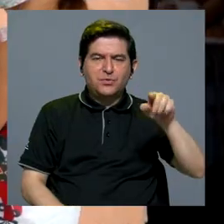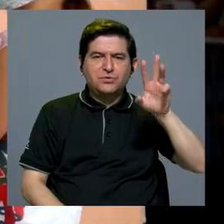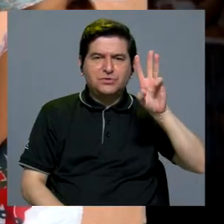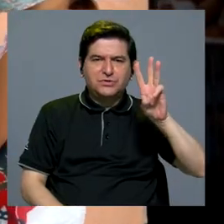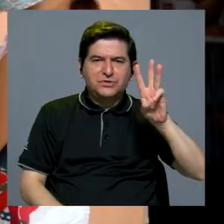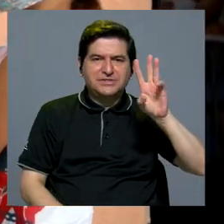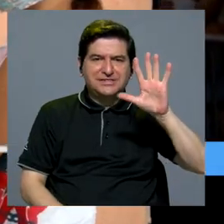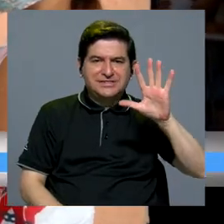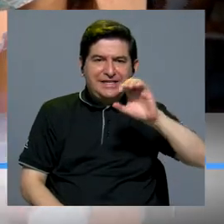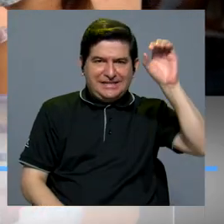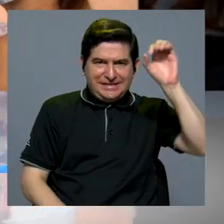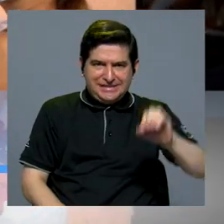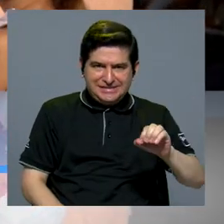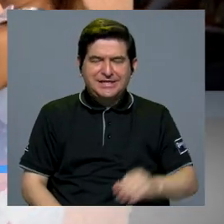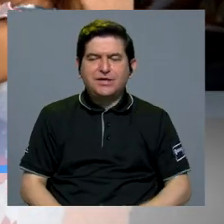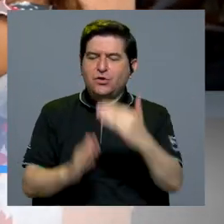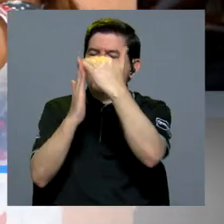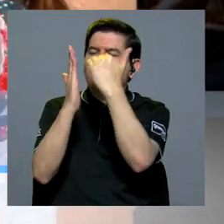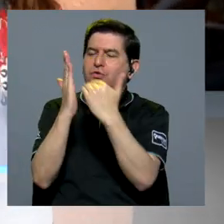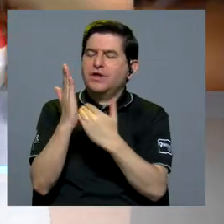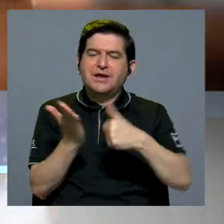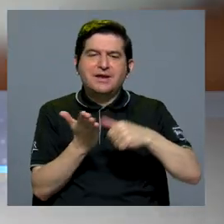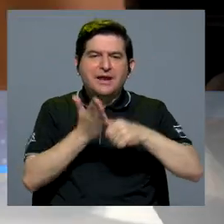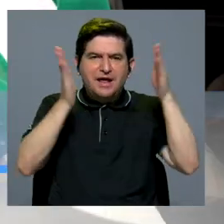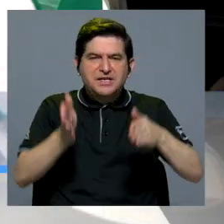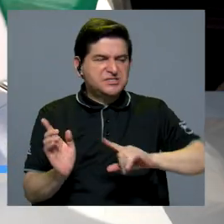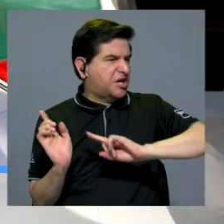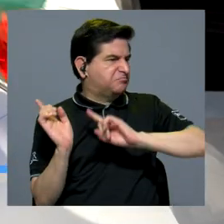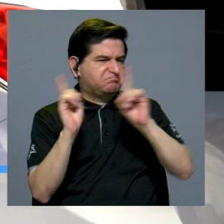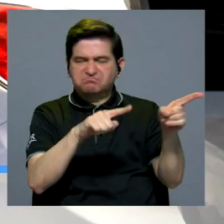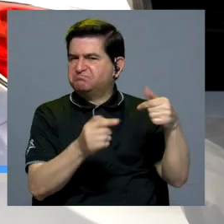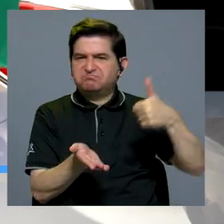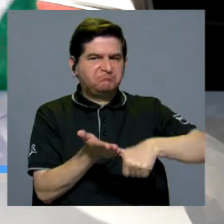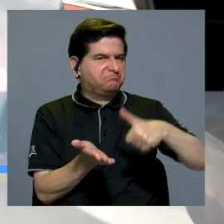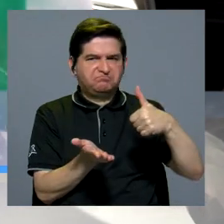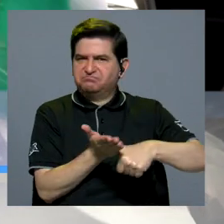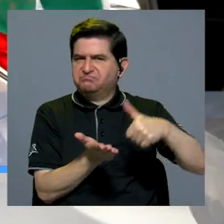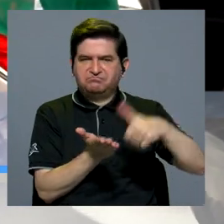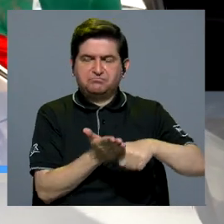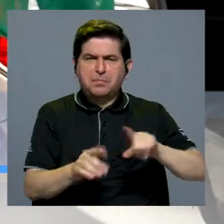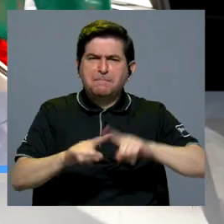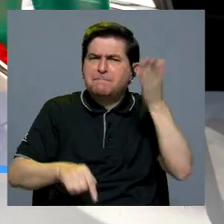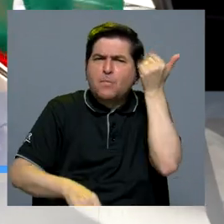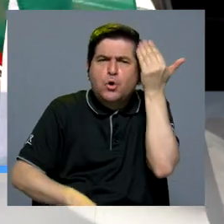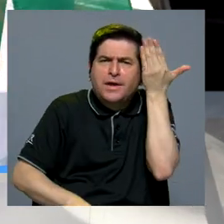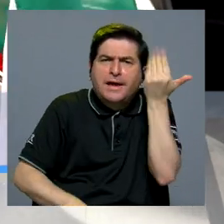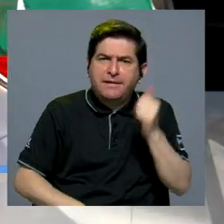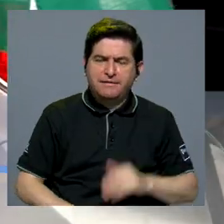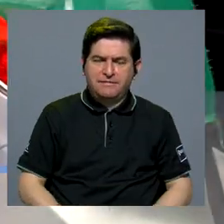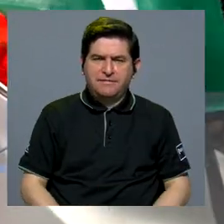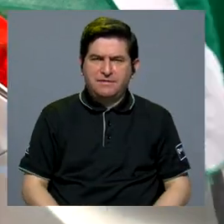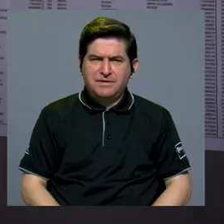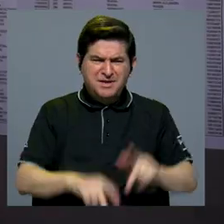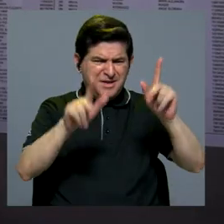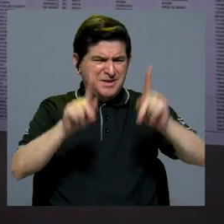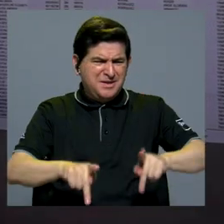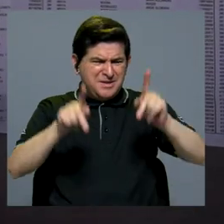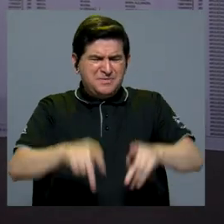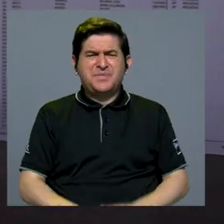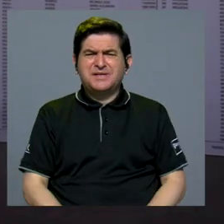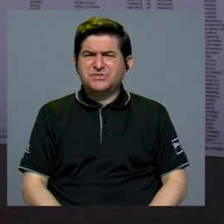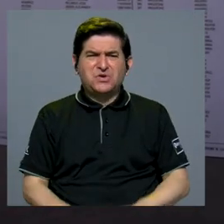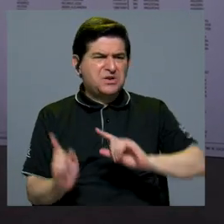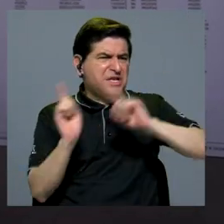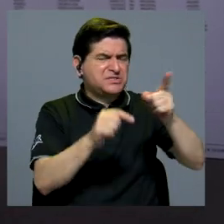total, un 40.65% del padrón electoral no salió a votar. ¿Pero por qué?